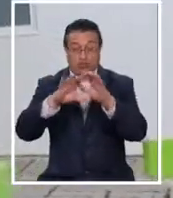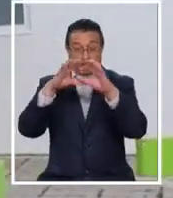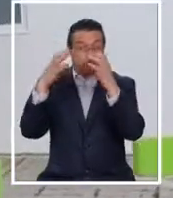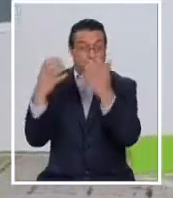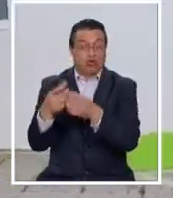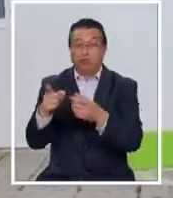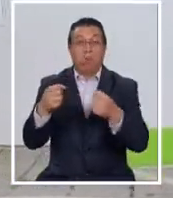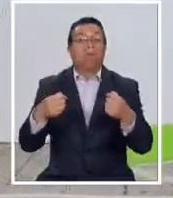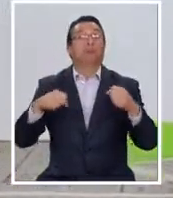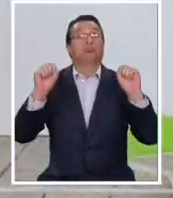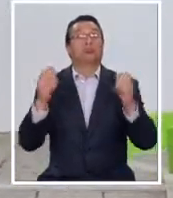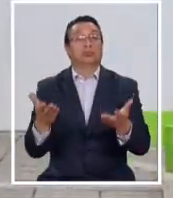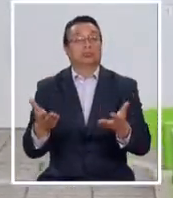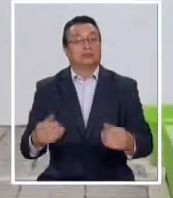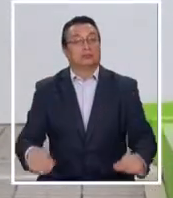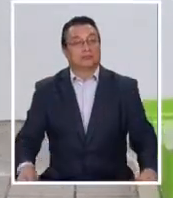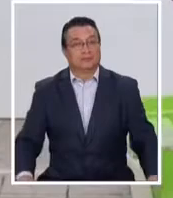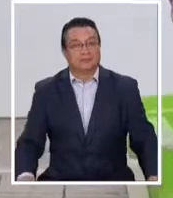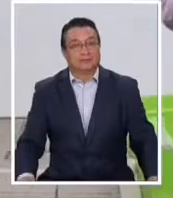planeta.